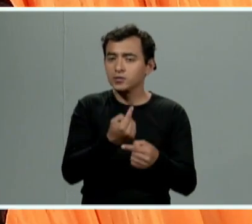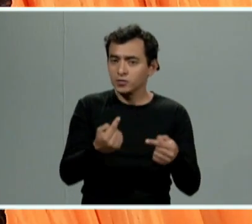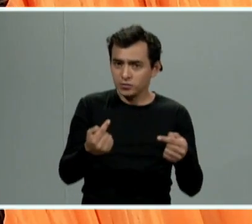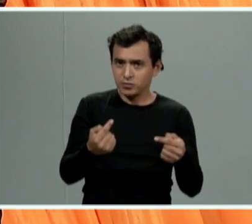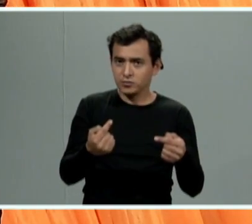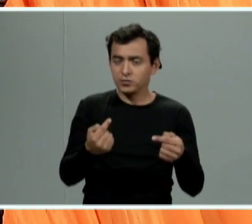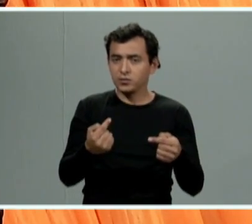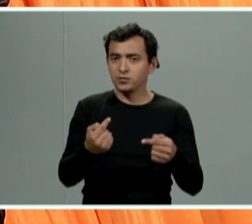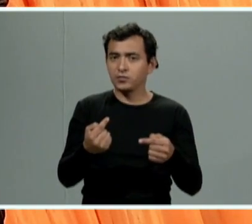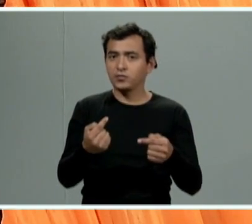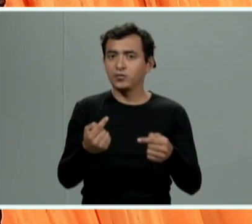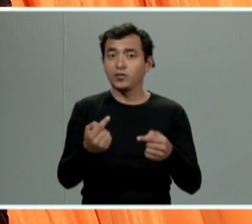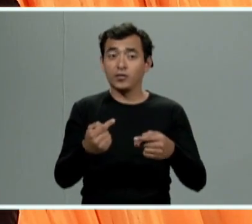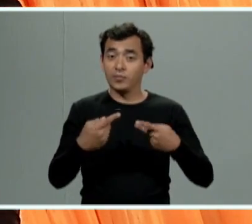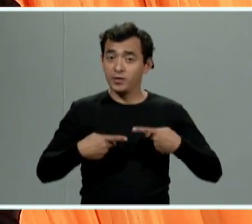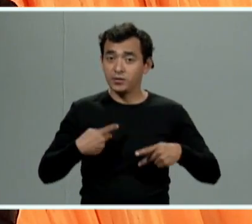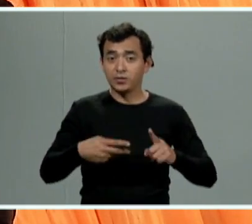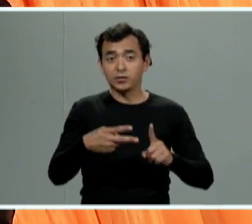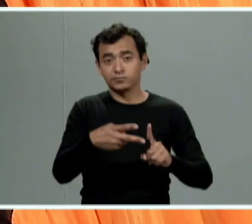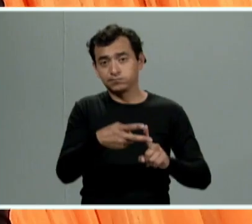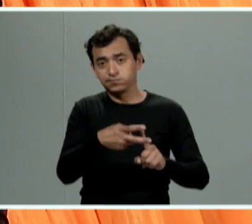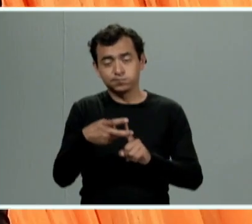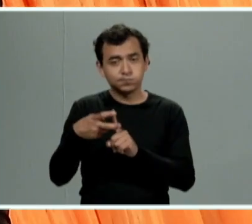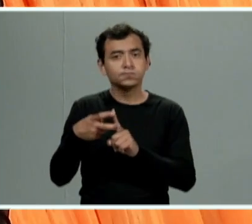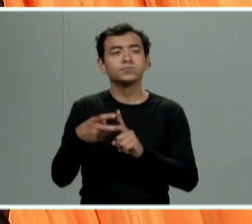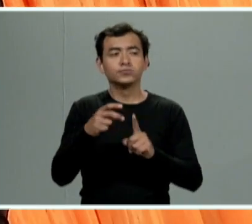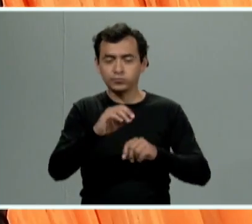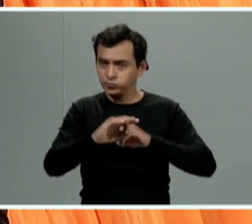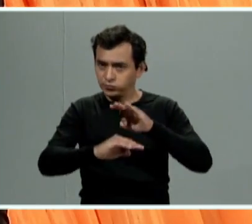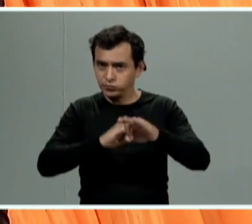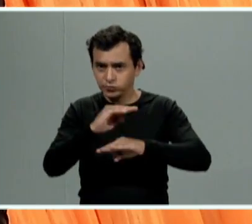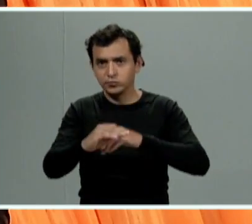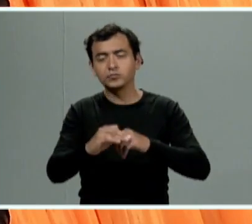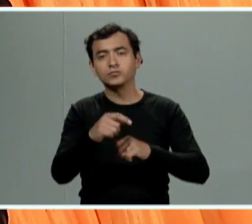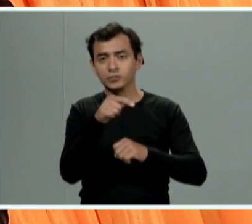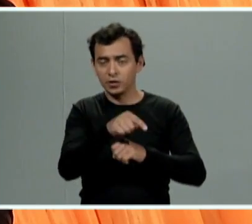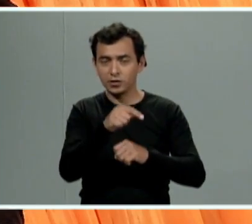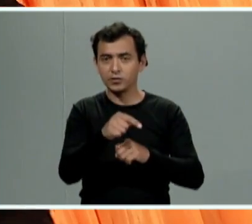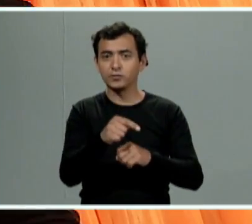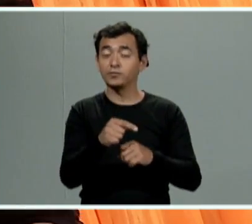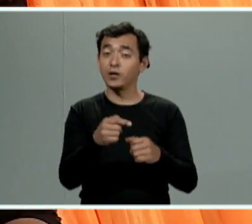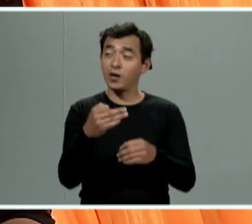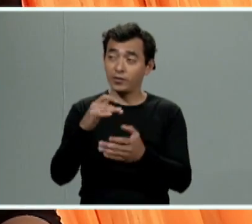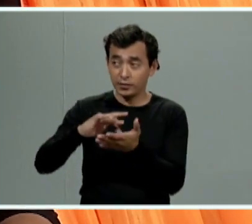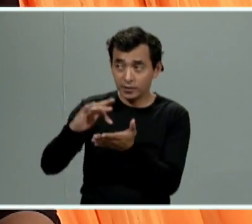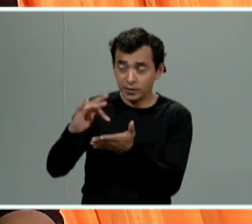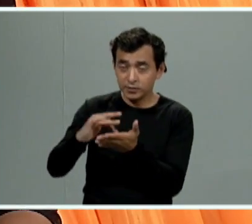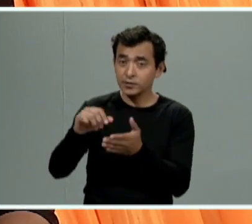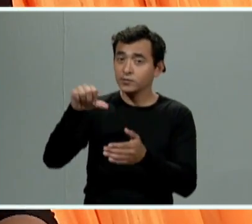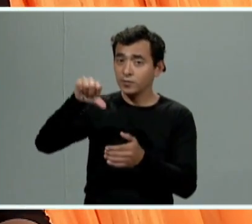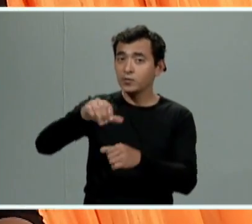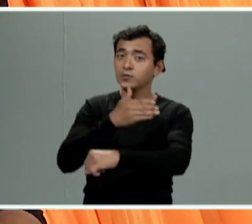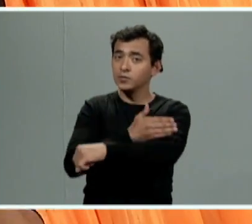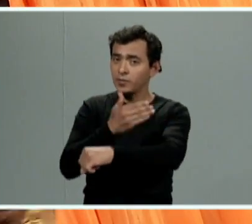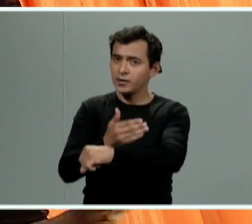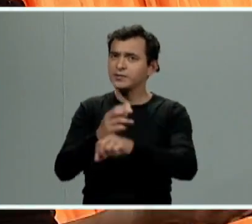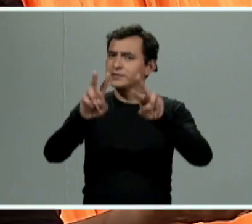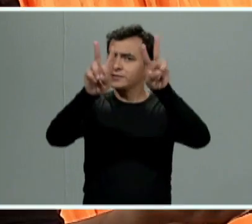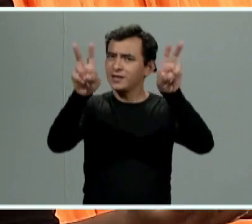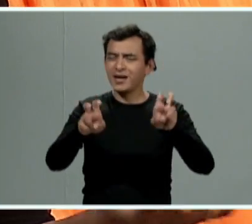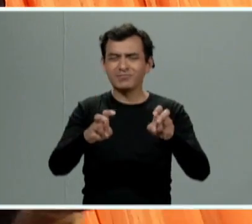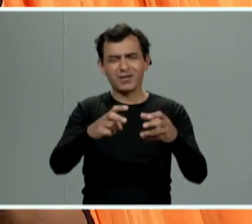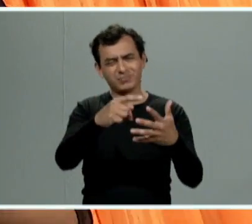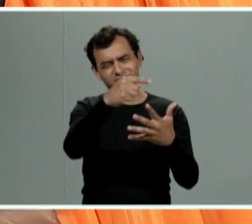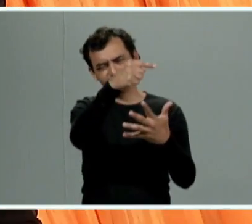nuevamente ocupa una silla muy especial aquí en sororidades y agradecemos de verdad fiscal que nos estés acompañando para hablar de este tema que es muy